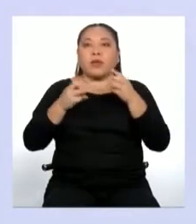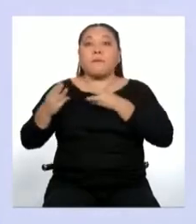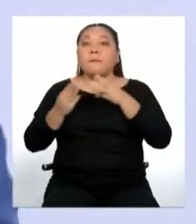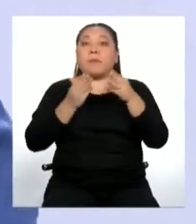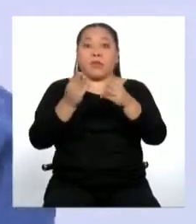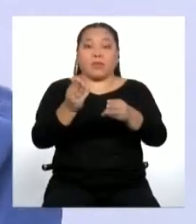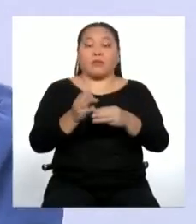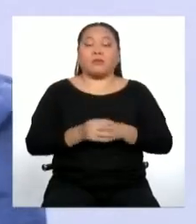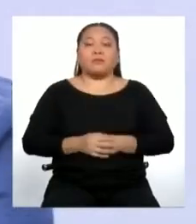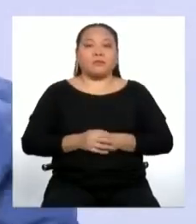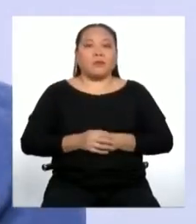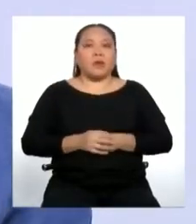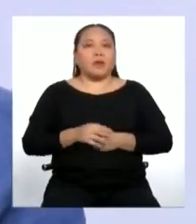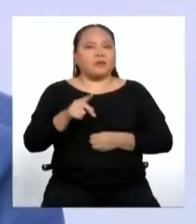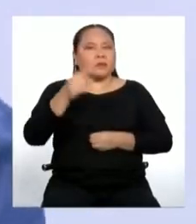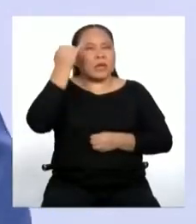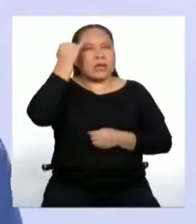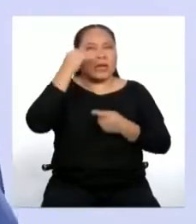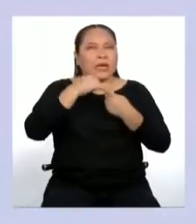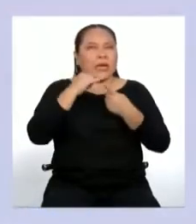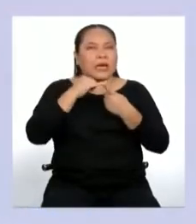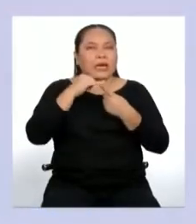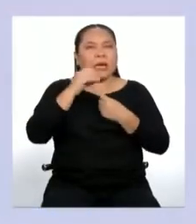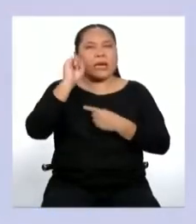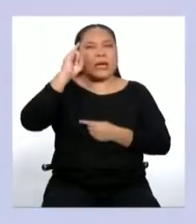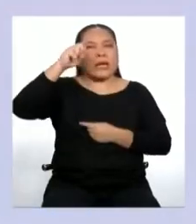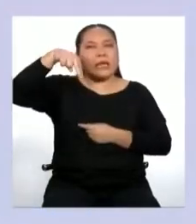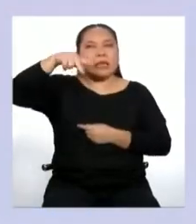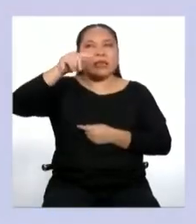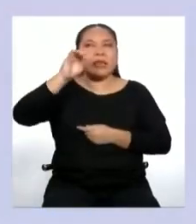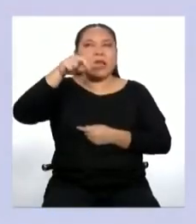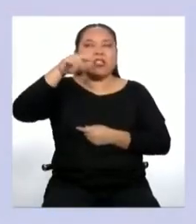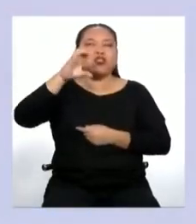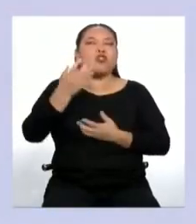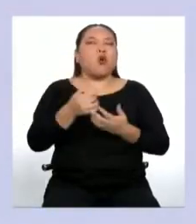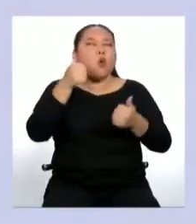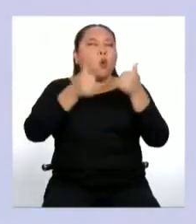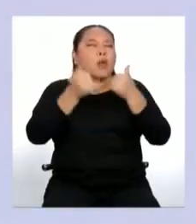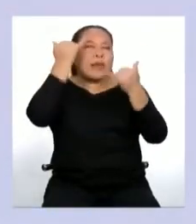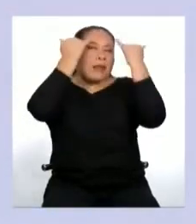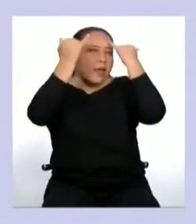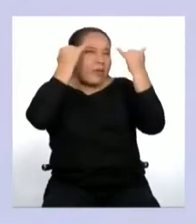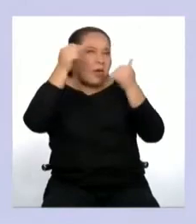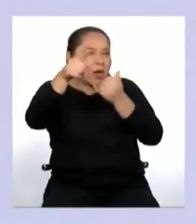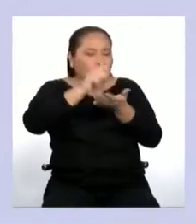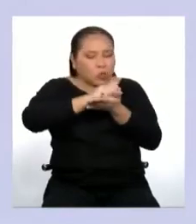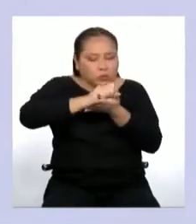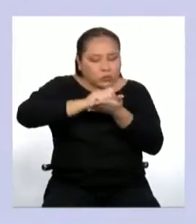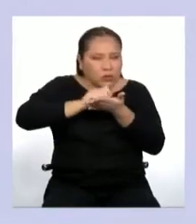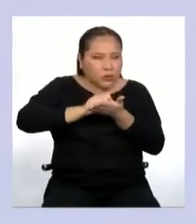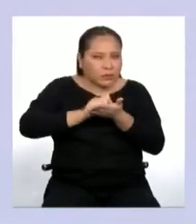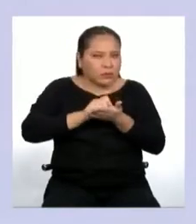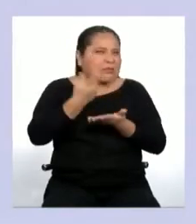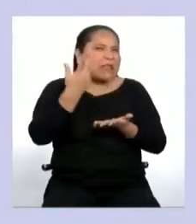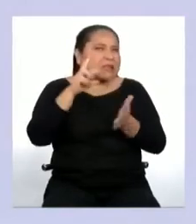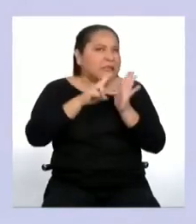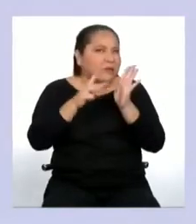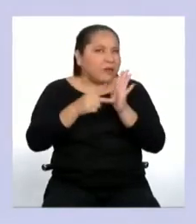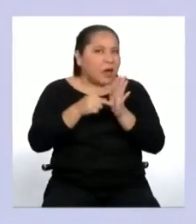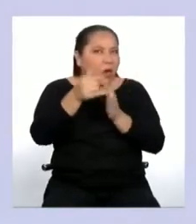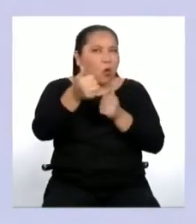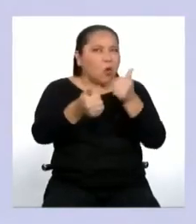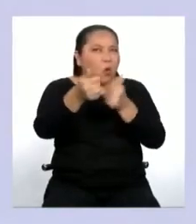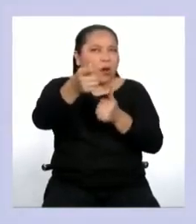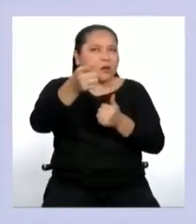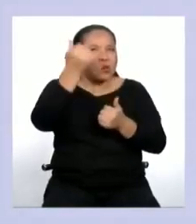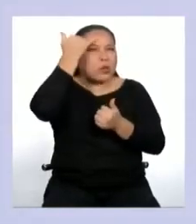referimos a la intención, es importante preguntarnos con qué intención escribimos el texto. Es decir, ¿qué queremos transmitir